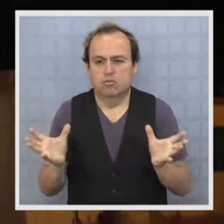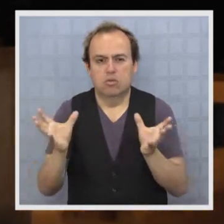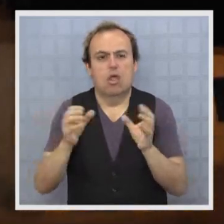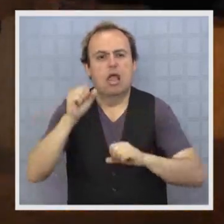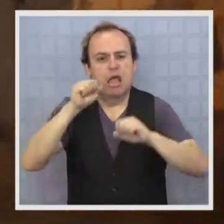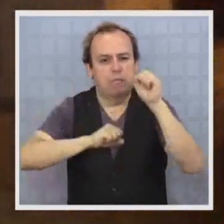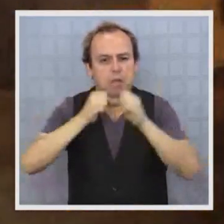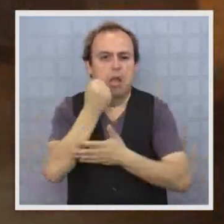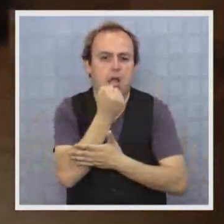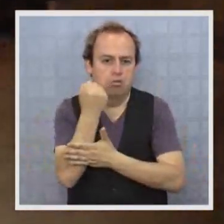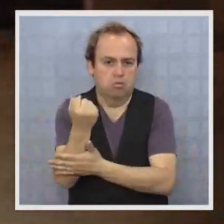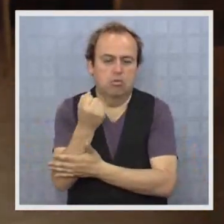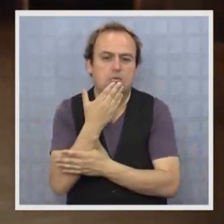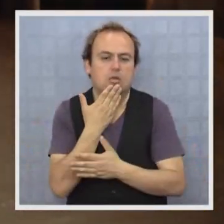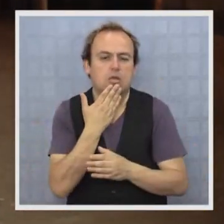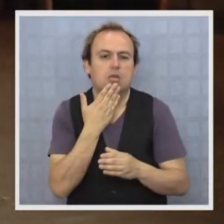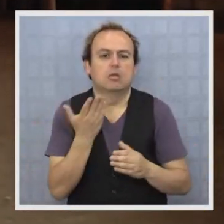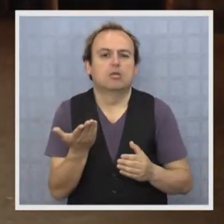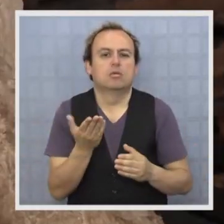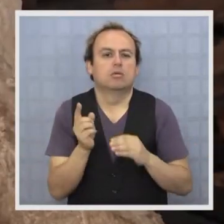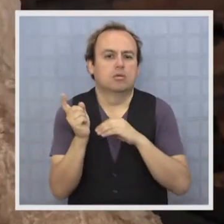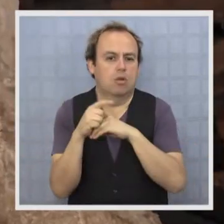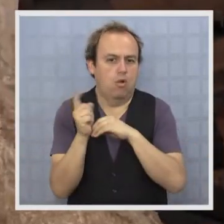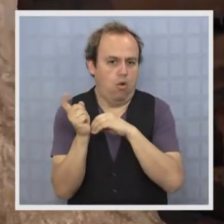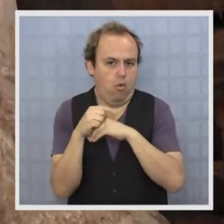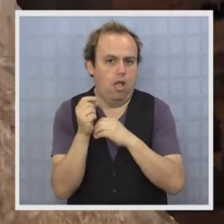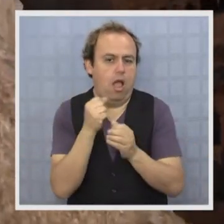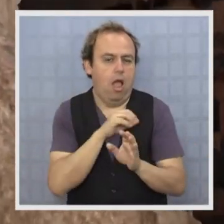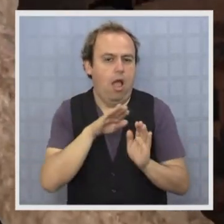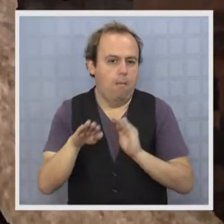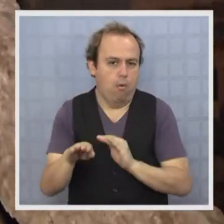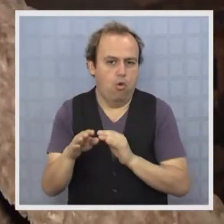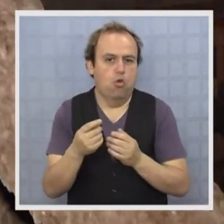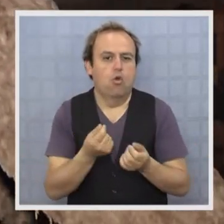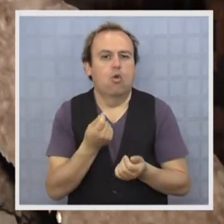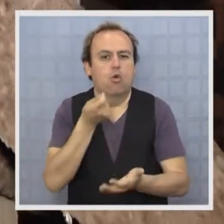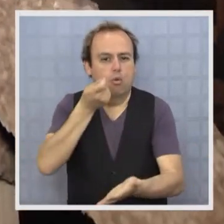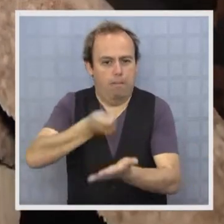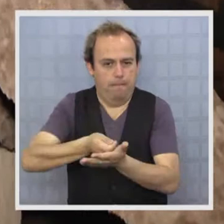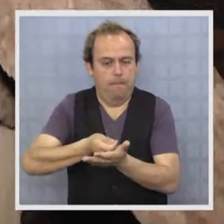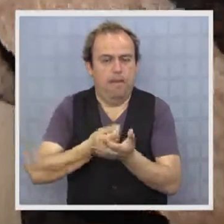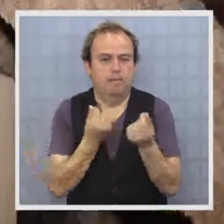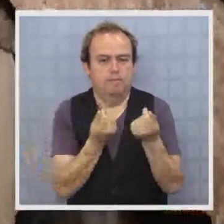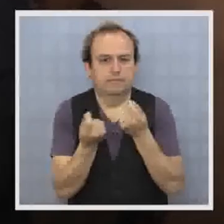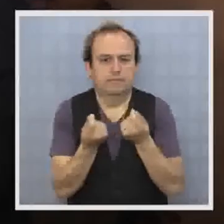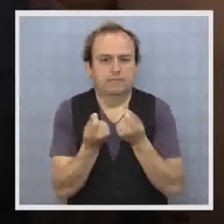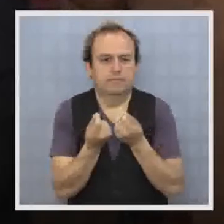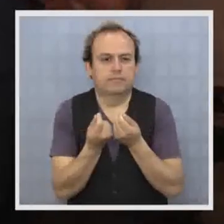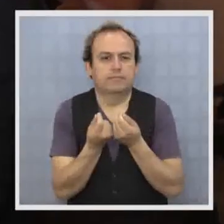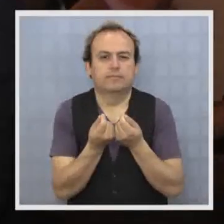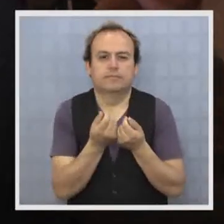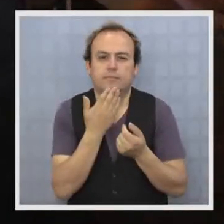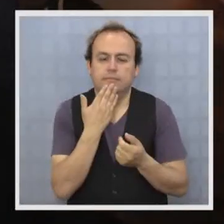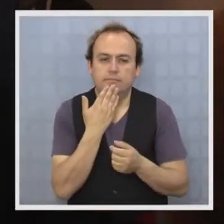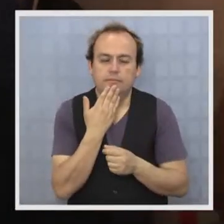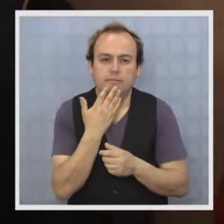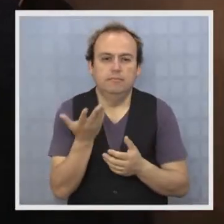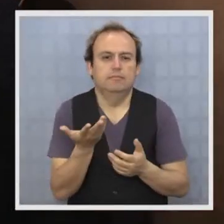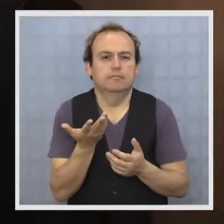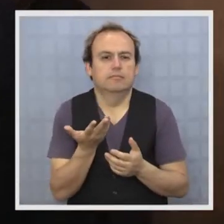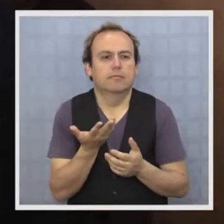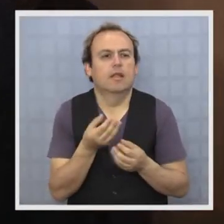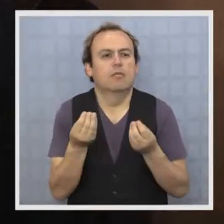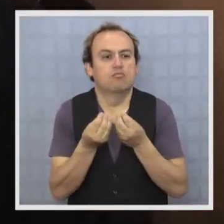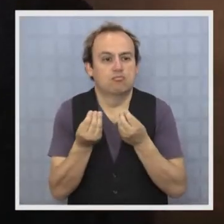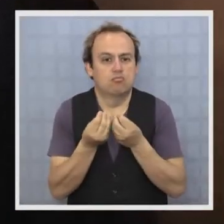empresas cooperaron, entre ellas la minera Doña Inés de Coyahuasi, que aportó con el financiamiento. Que además, esto tiene